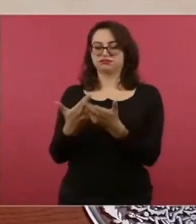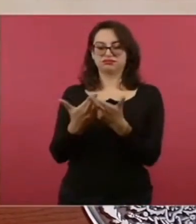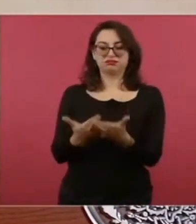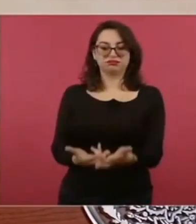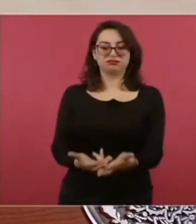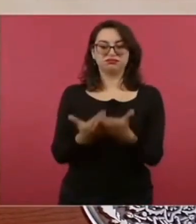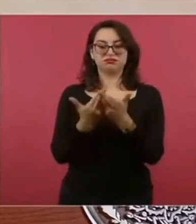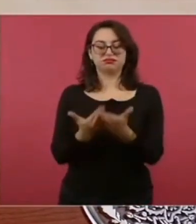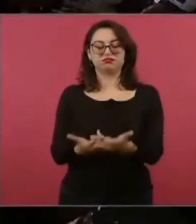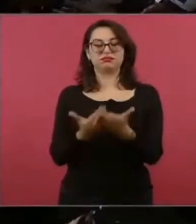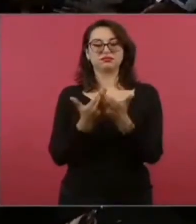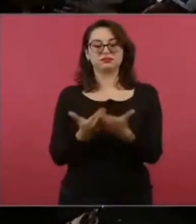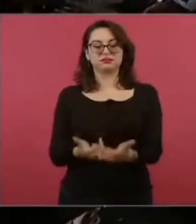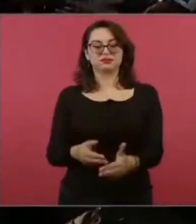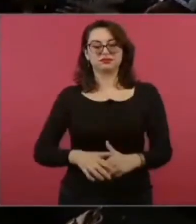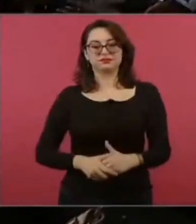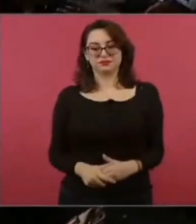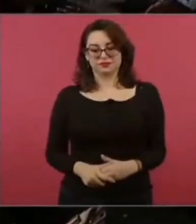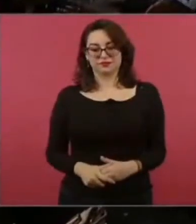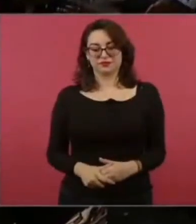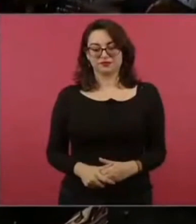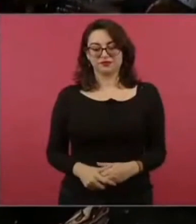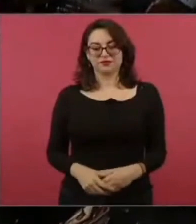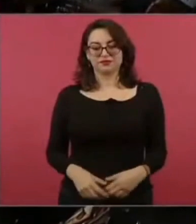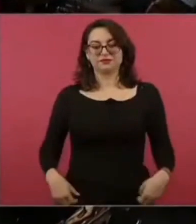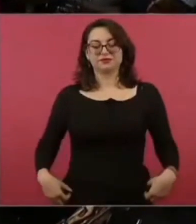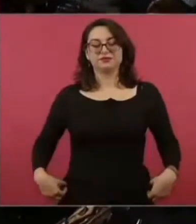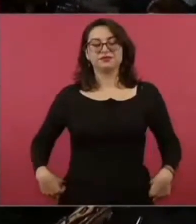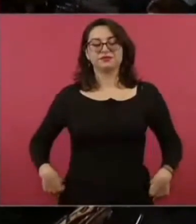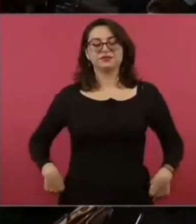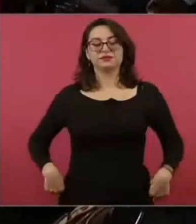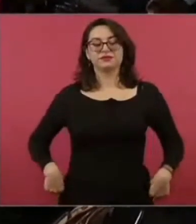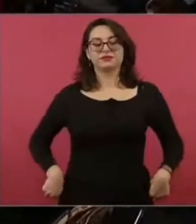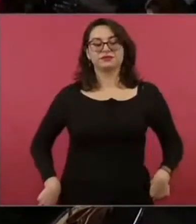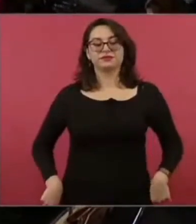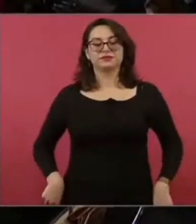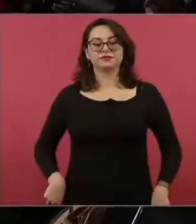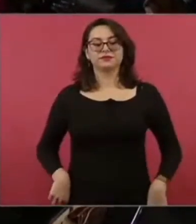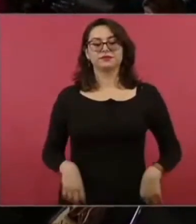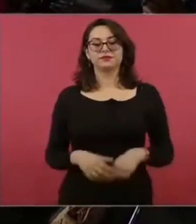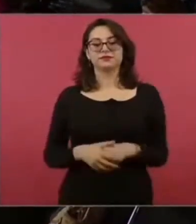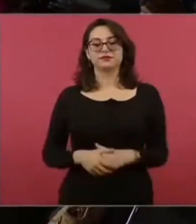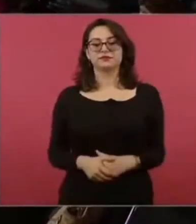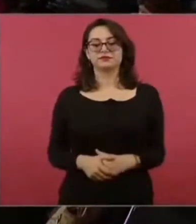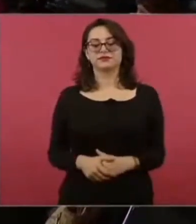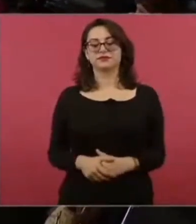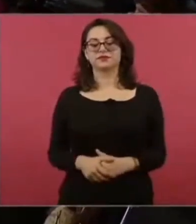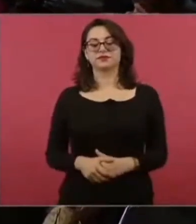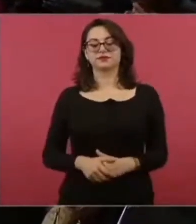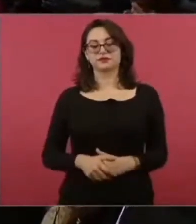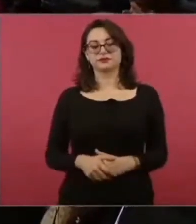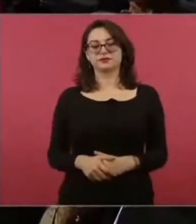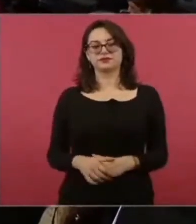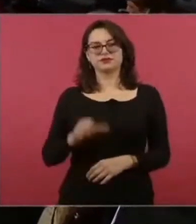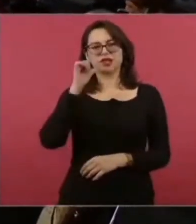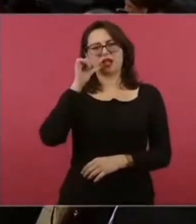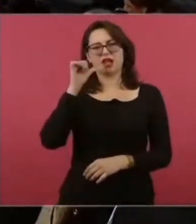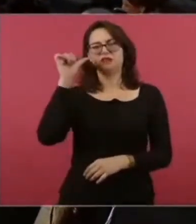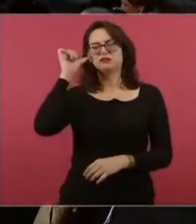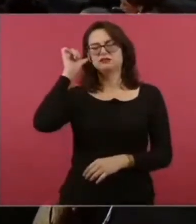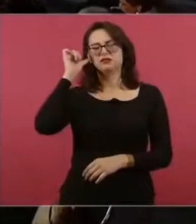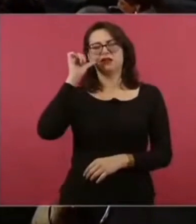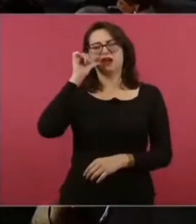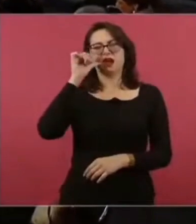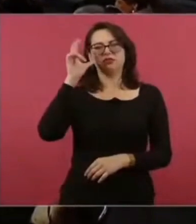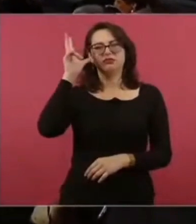Hay pronósticos, estaba yo viendo ayer, antier, unos datos, unas